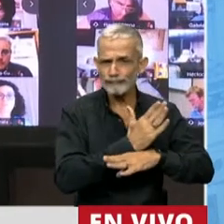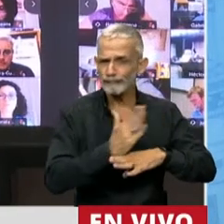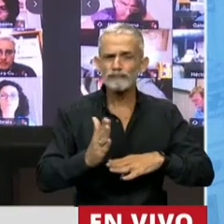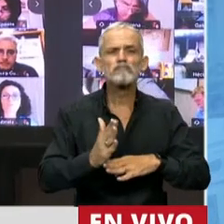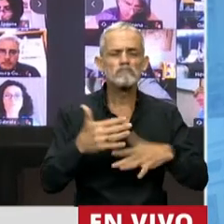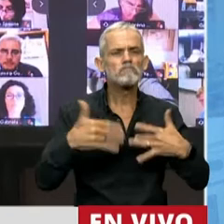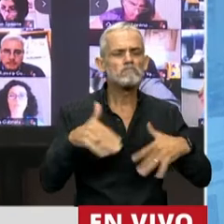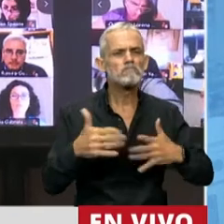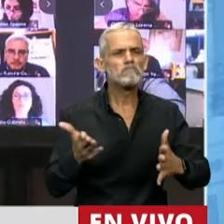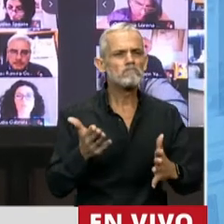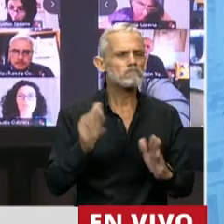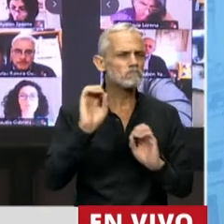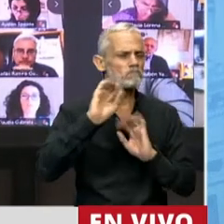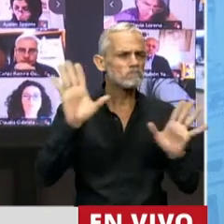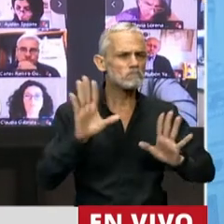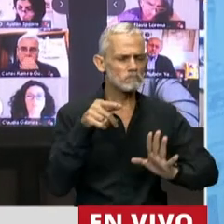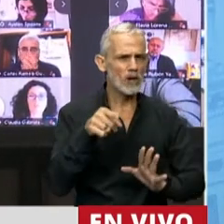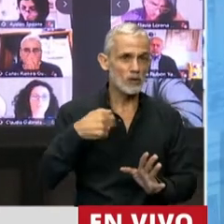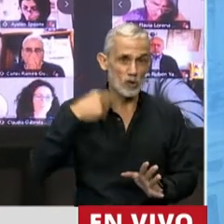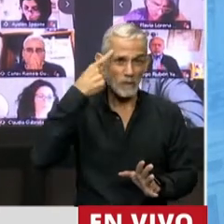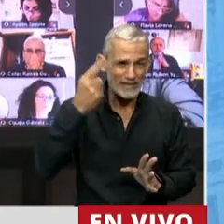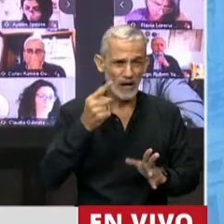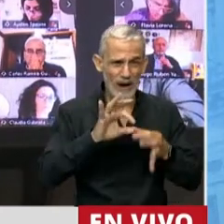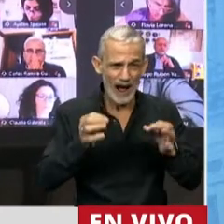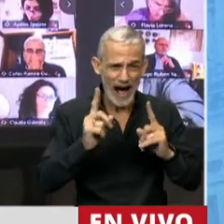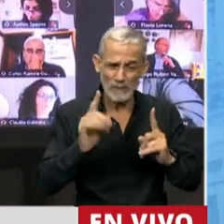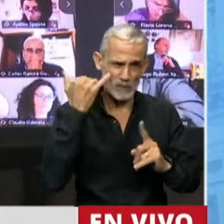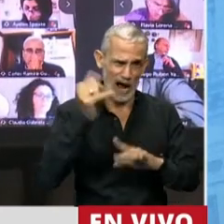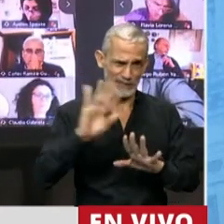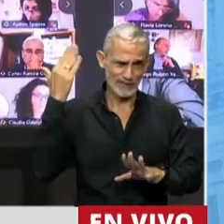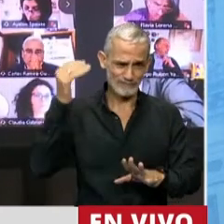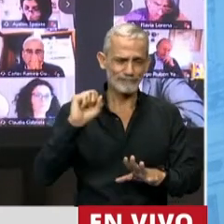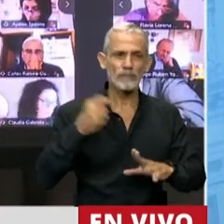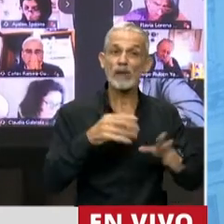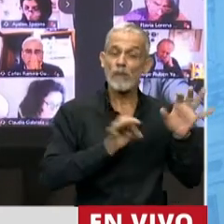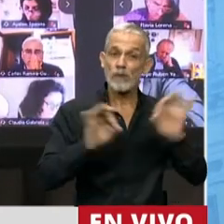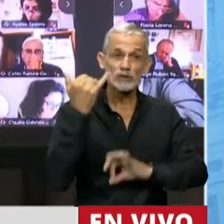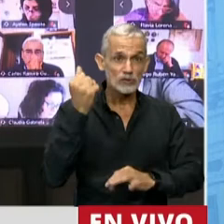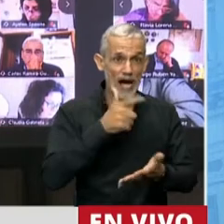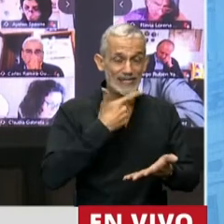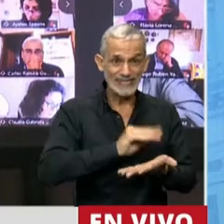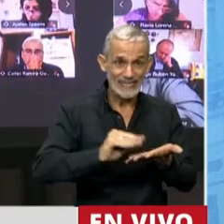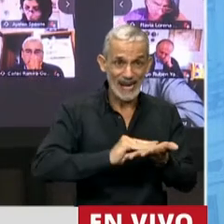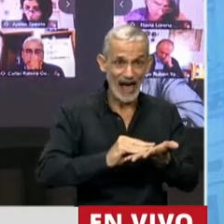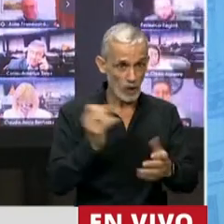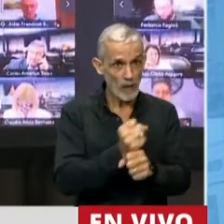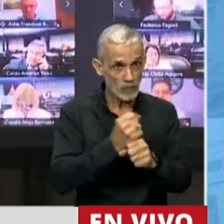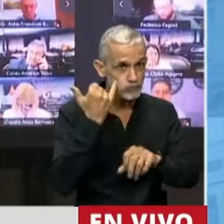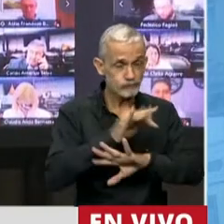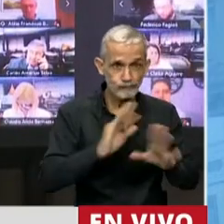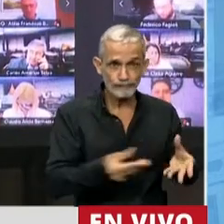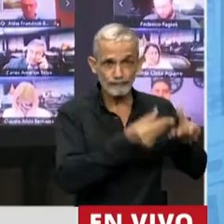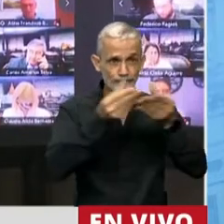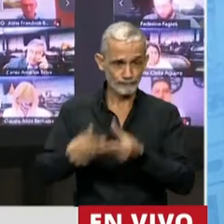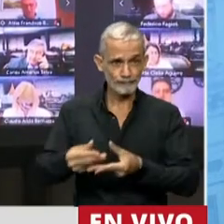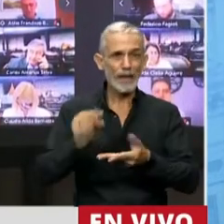huelgan una serie de comentarios que pensaba hacer. Quiero destacar que este proyecto viene con media sanción del Senado, este proyecto ya pasó por